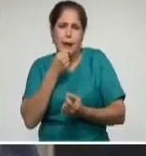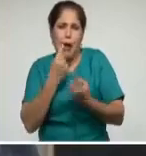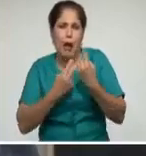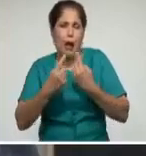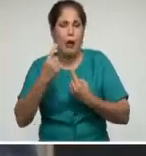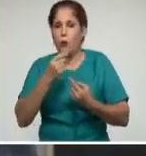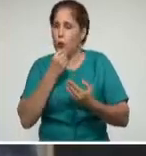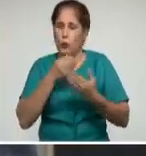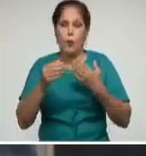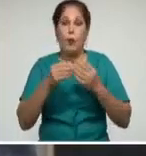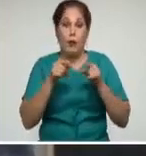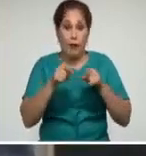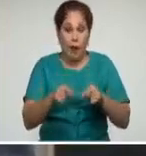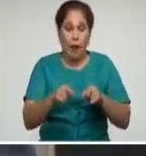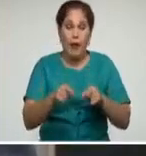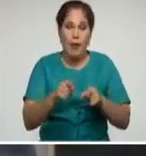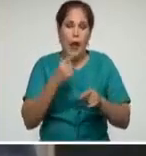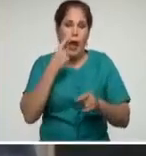pandemia.